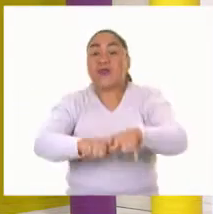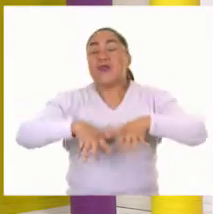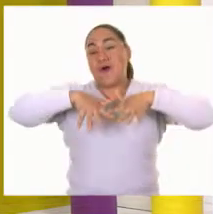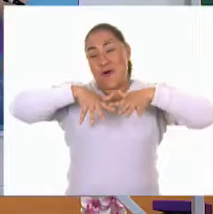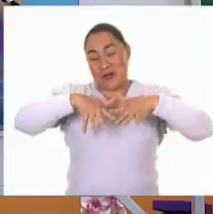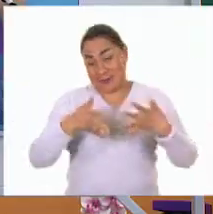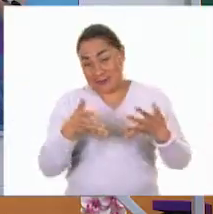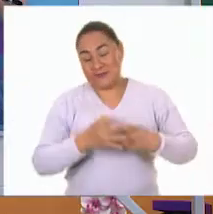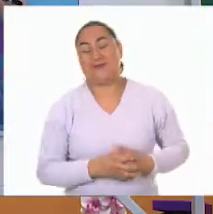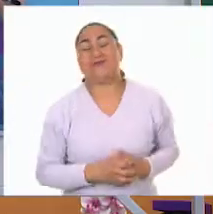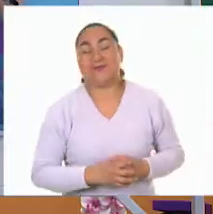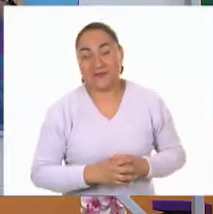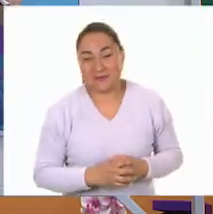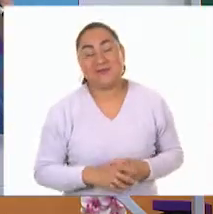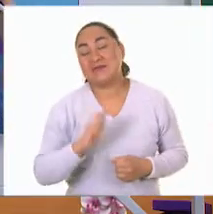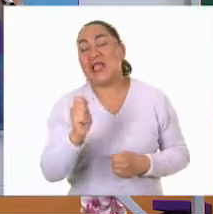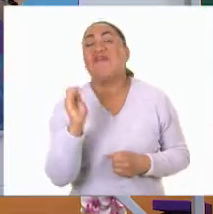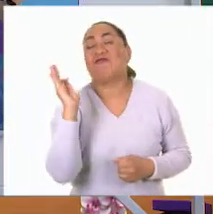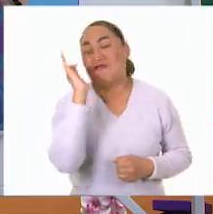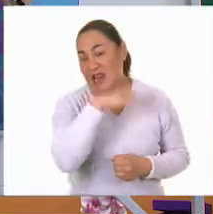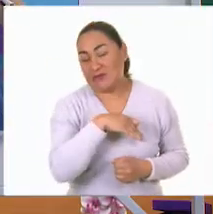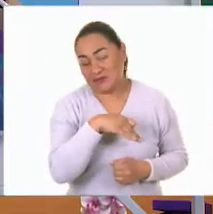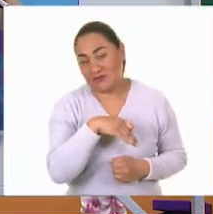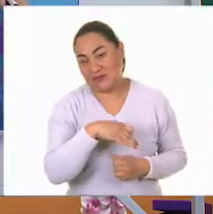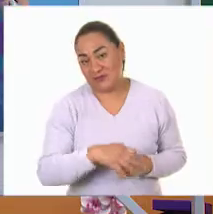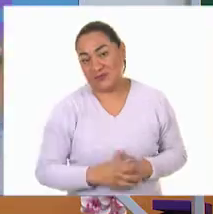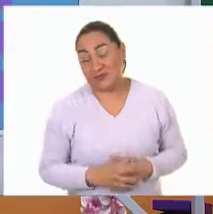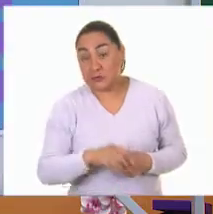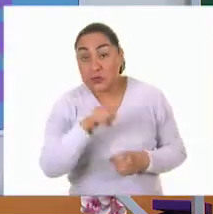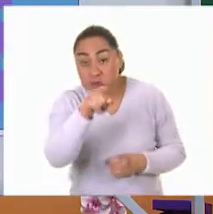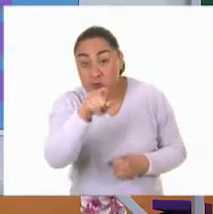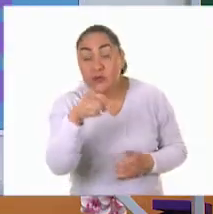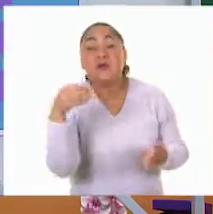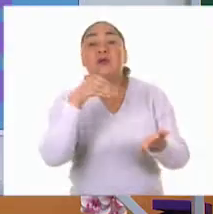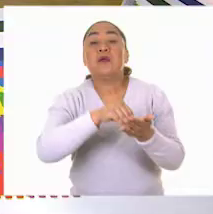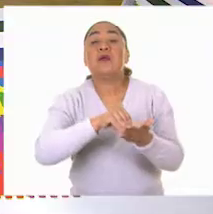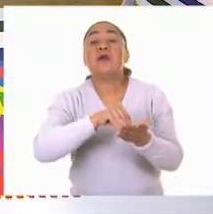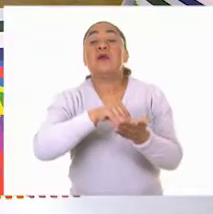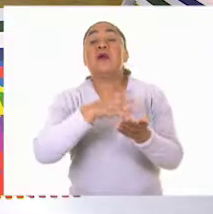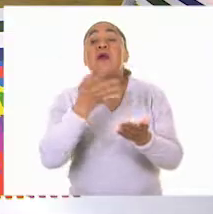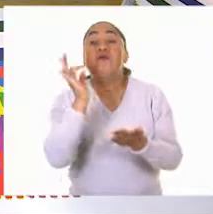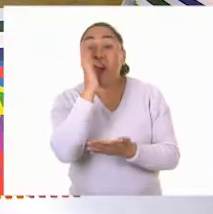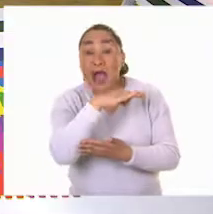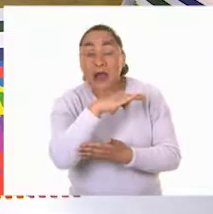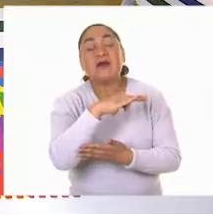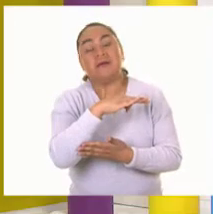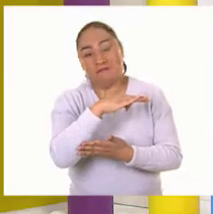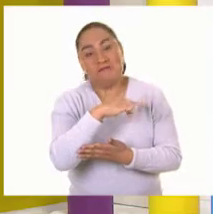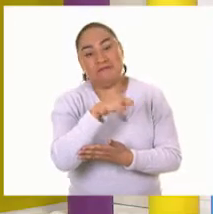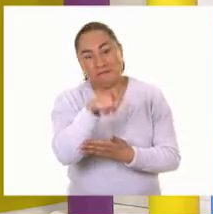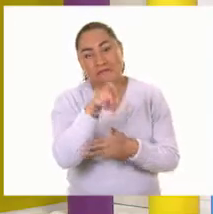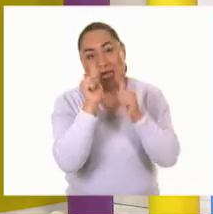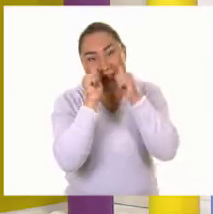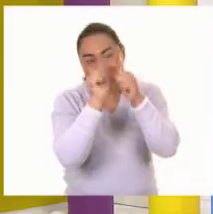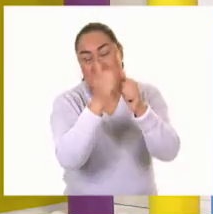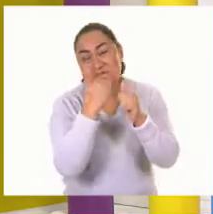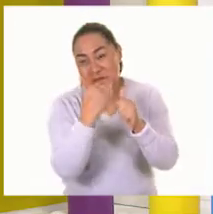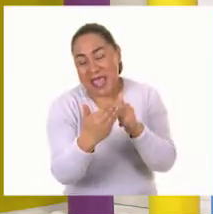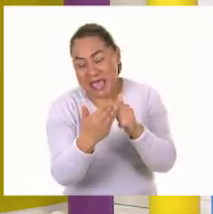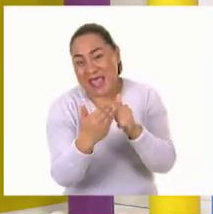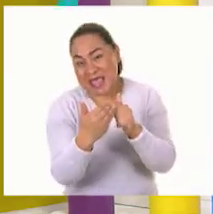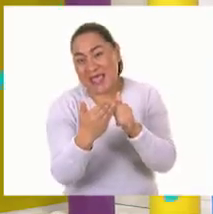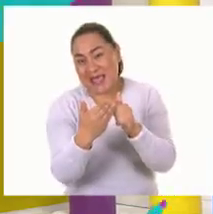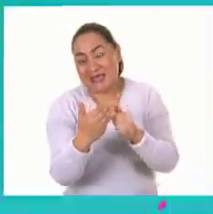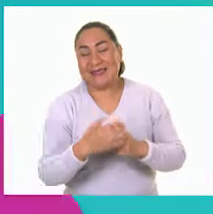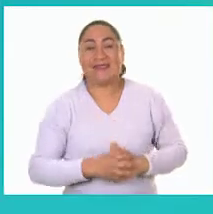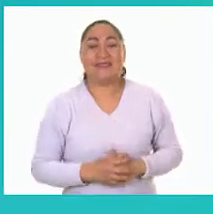bien Erick entonces falso ¿ustedes en casa pusieron falso? si pusieron falso es que pusieron mucha atención a lo que nos decían